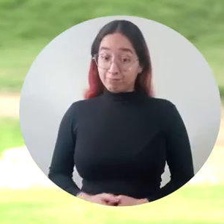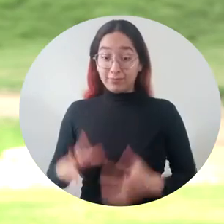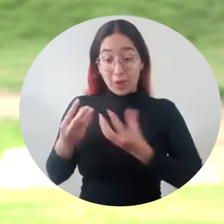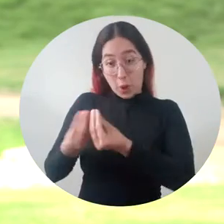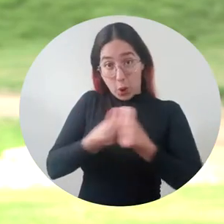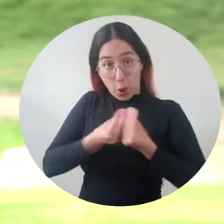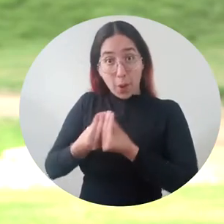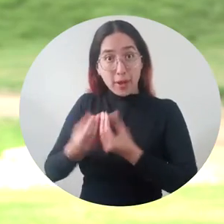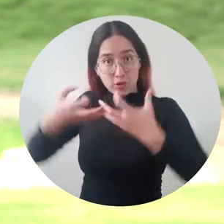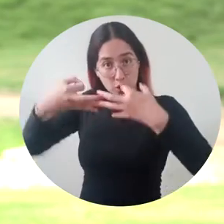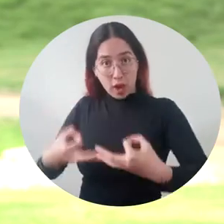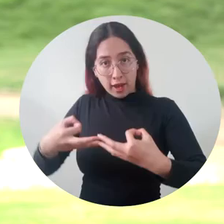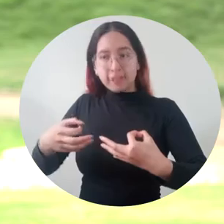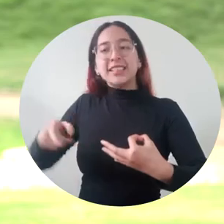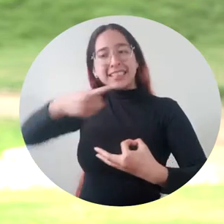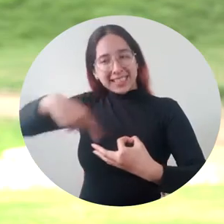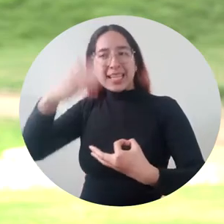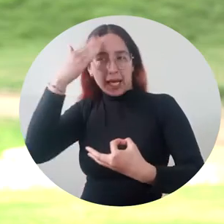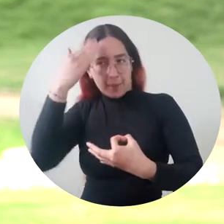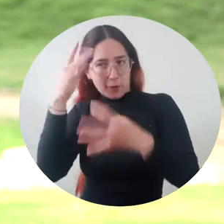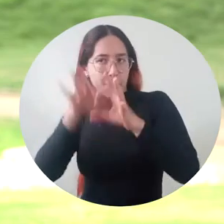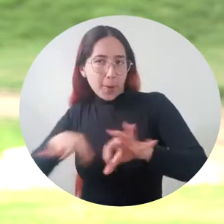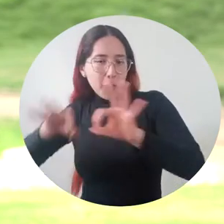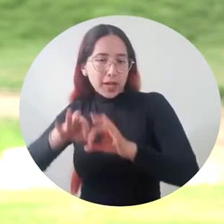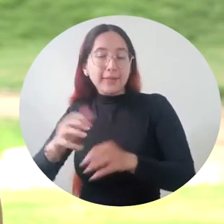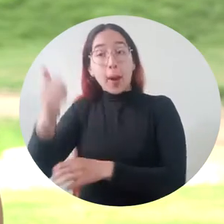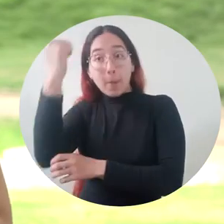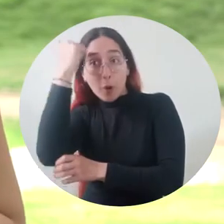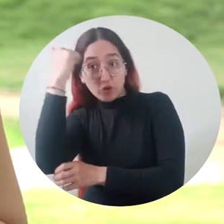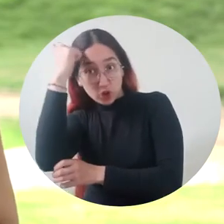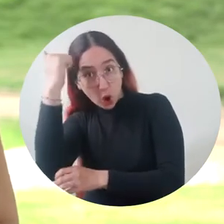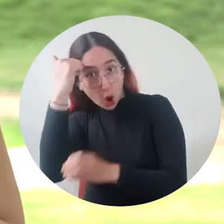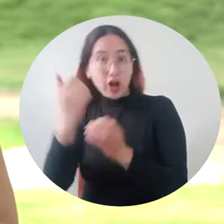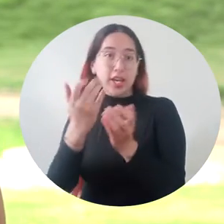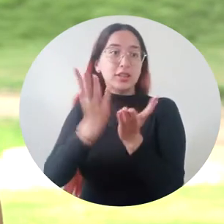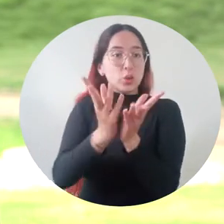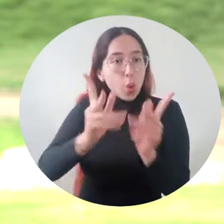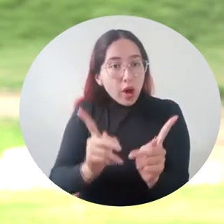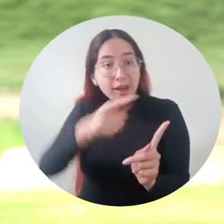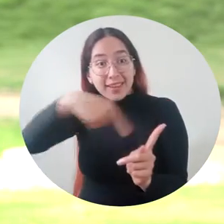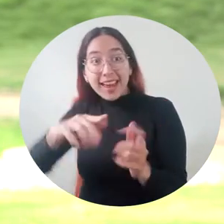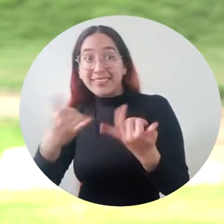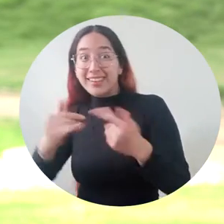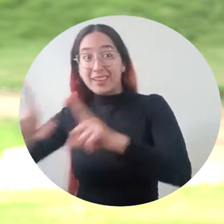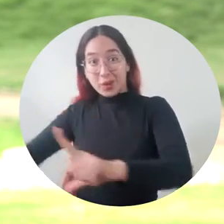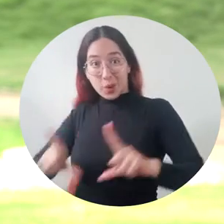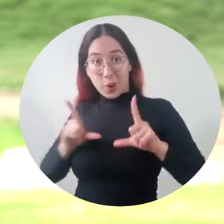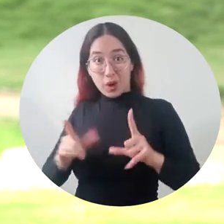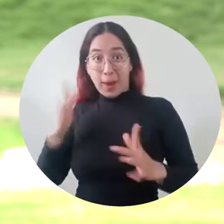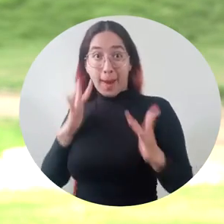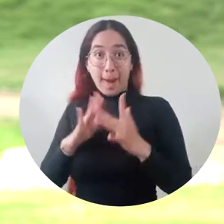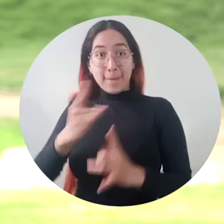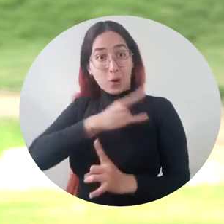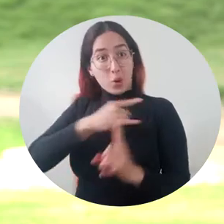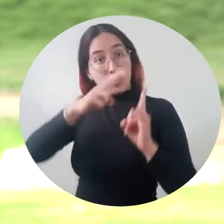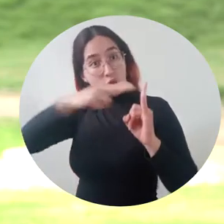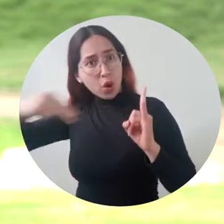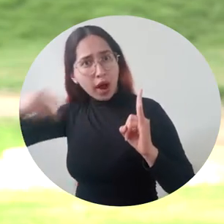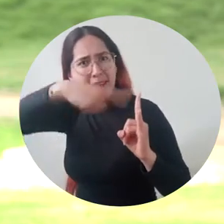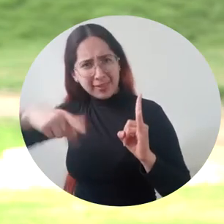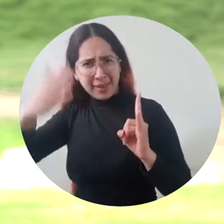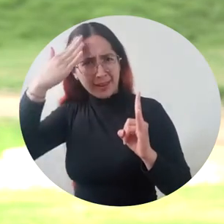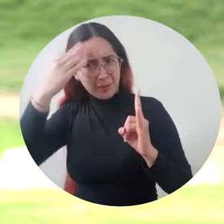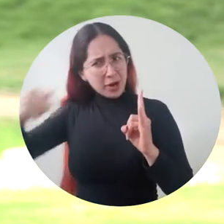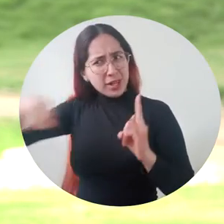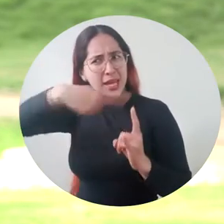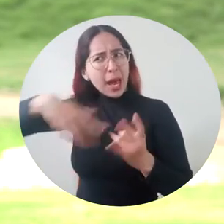Siendo el comité de garantías consciente de la importancia de la participación de los docentes, estudiantes y graduados en los espacios de decisión de